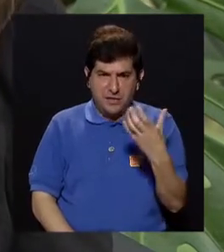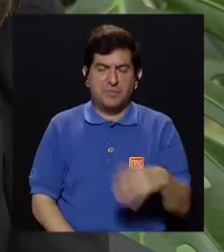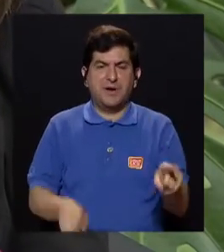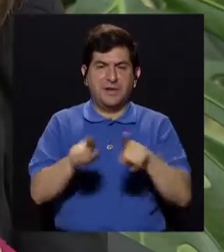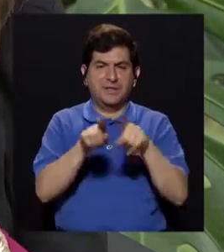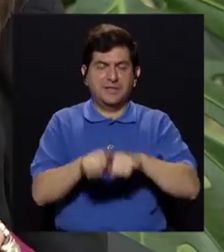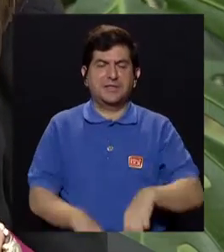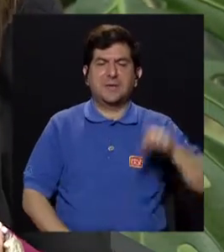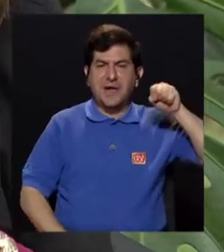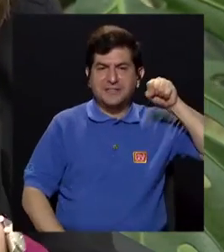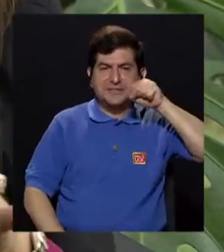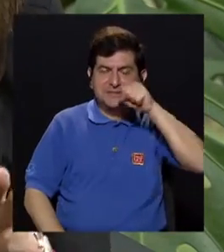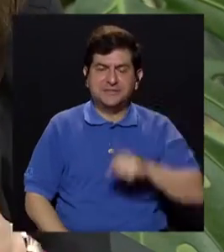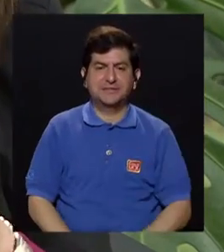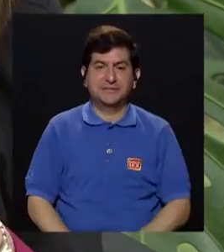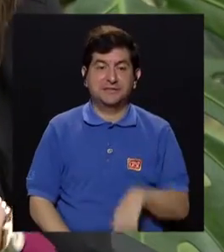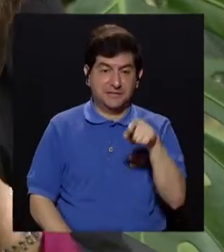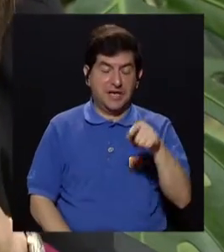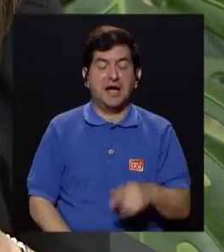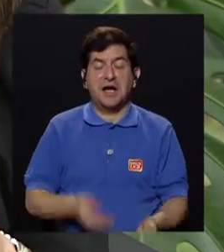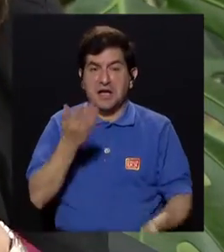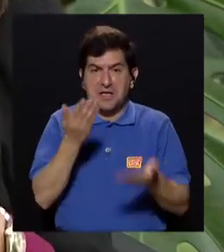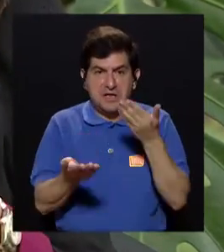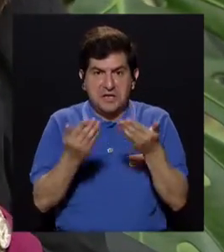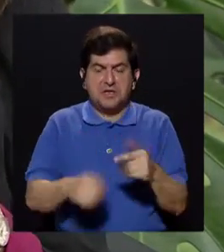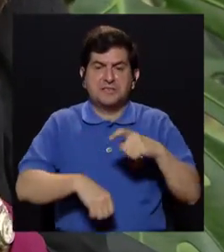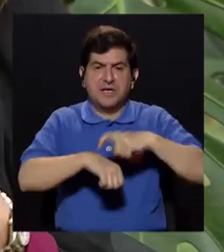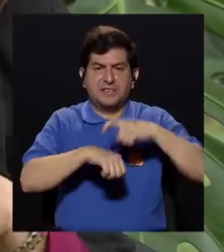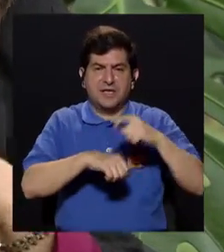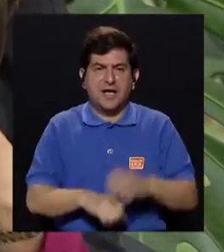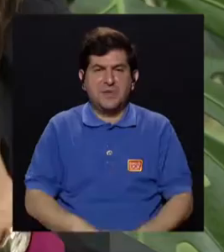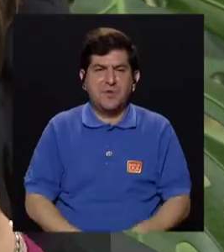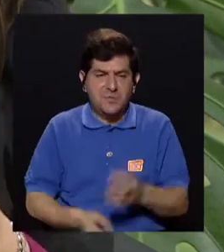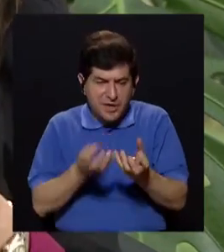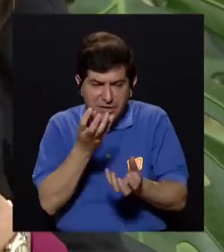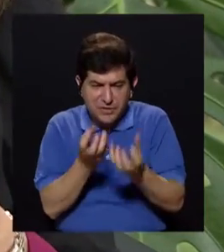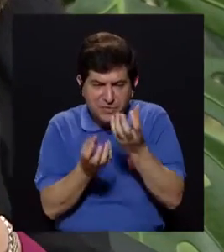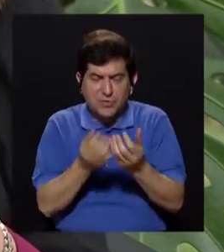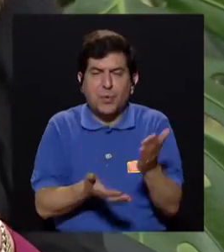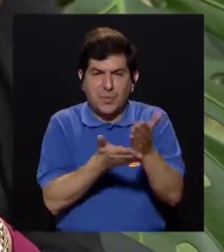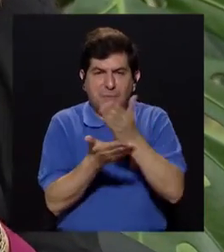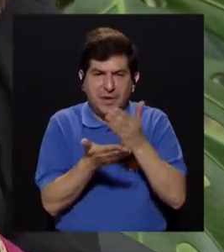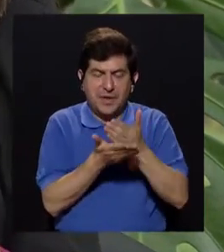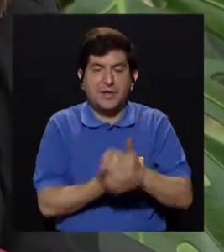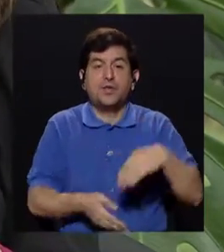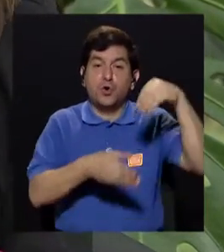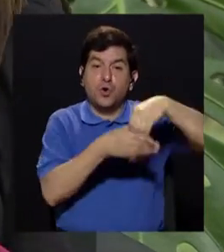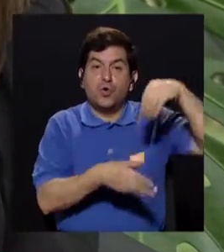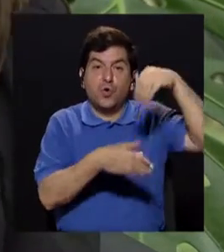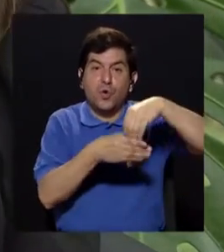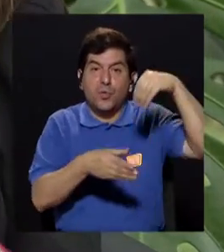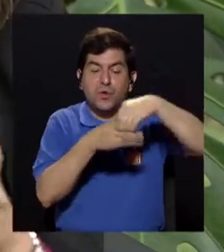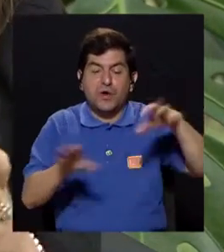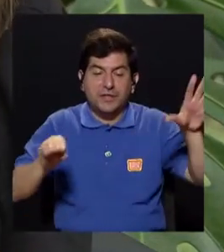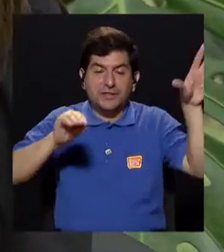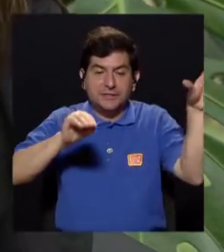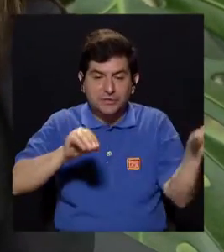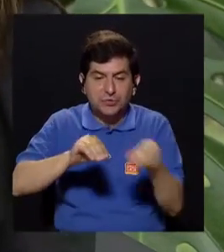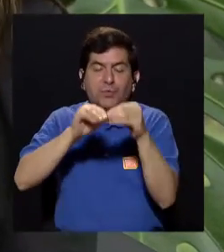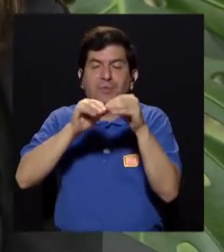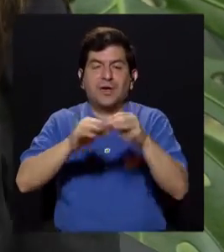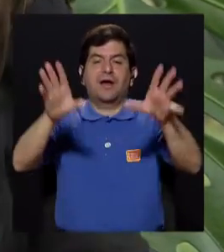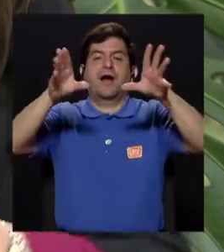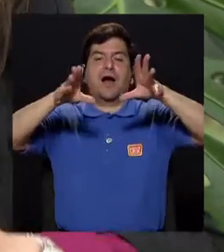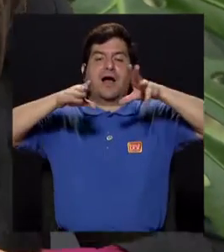zanahoria, a ese ya sea el bistec como tal o cuando lo esté hirviendo en los picadillos, porque los nutrientes cuando se